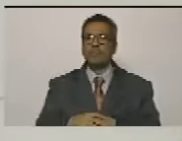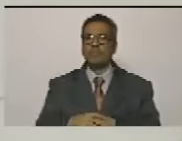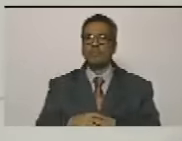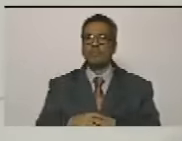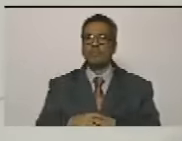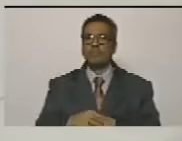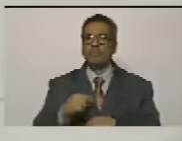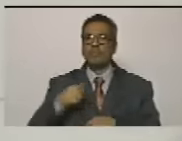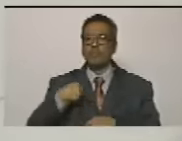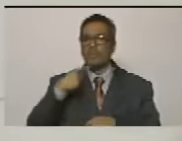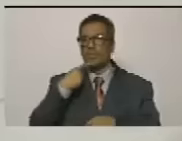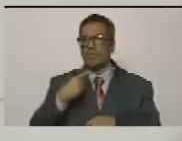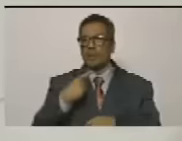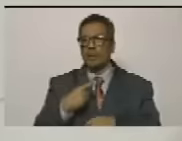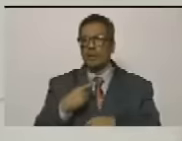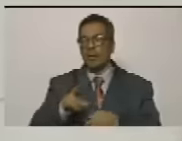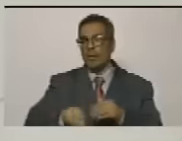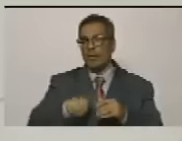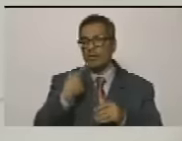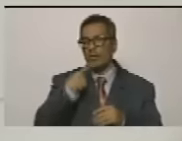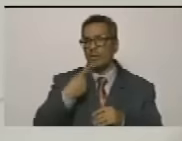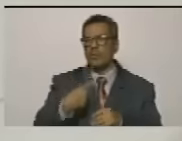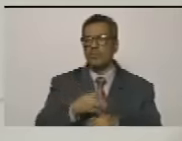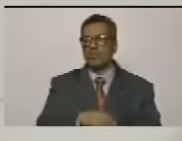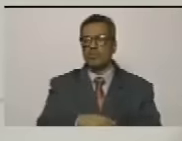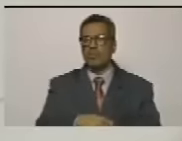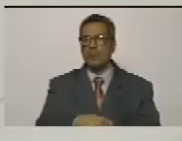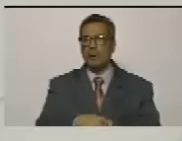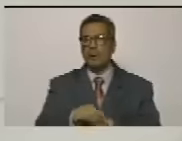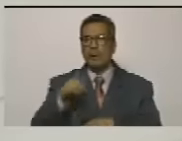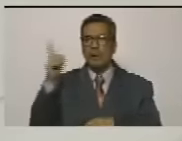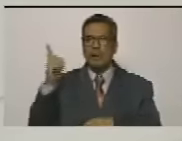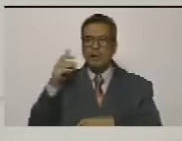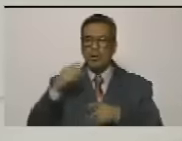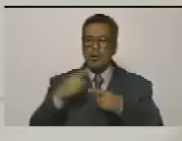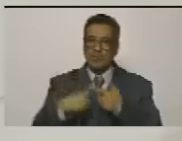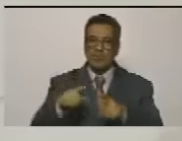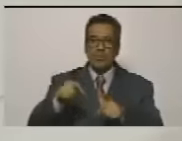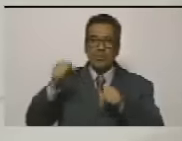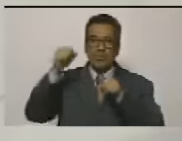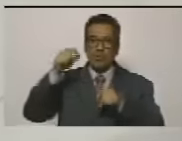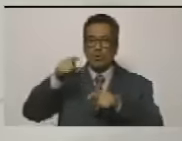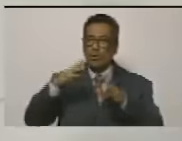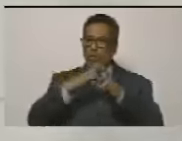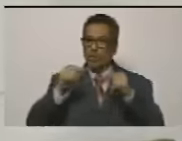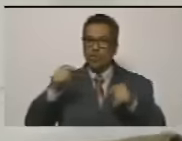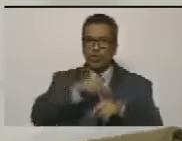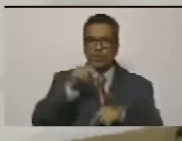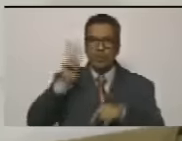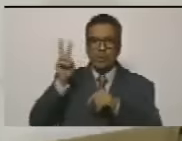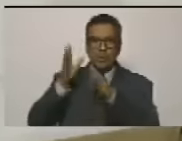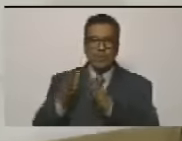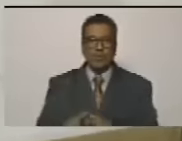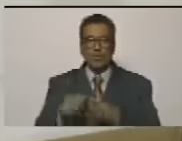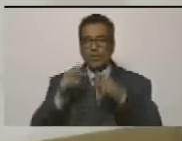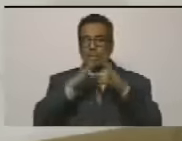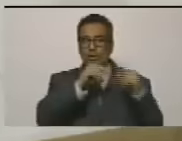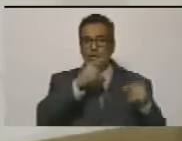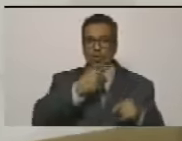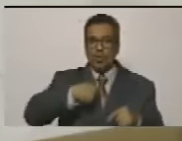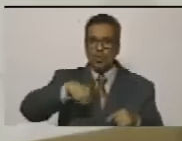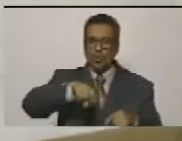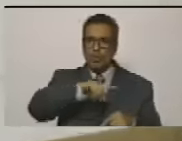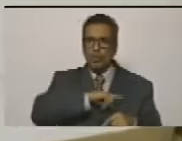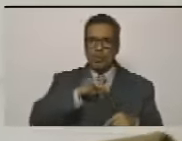y que lo podemos decir hayamos salido airosos me refiero a todas las venezolanas y a todos los